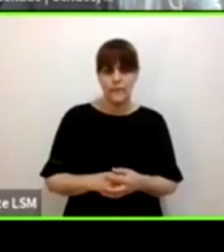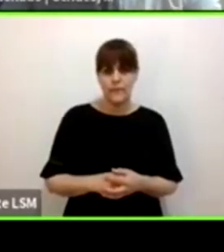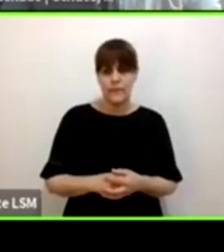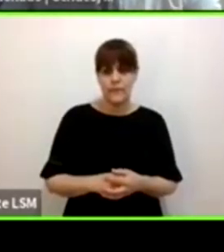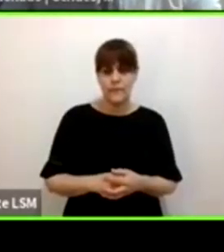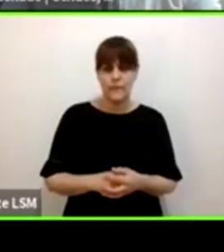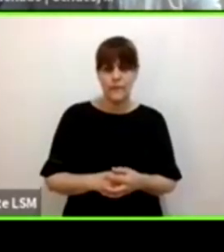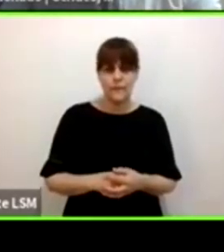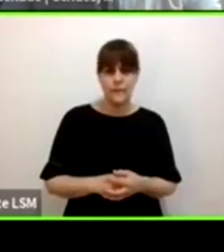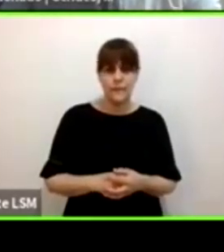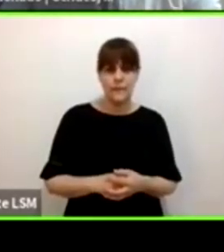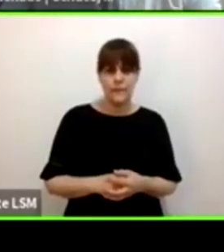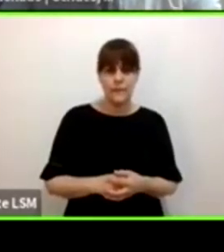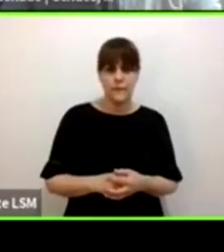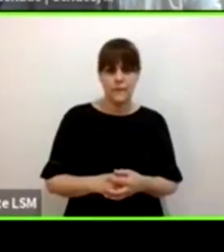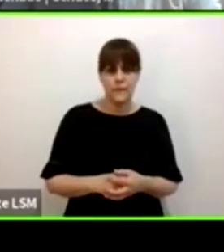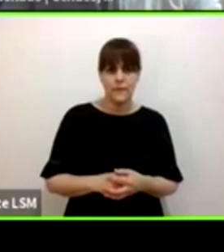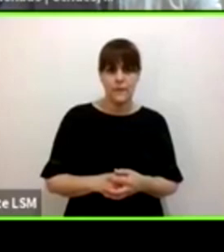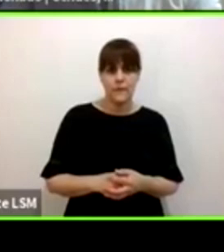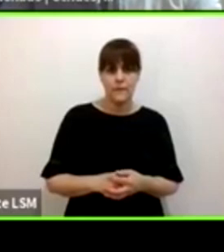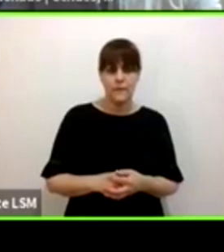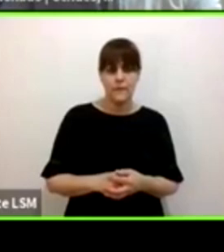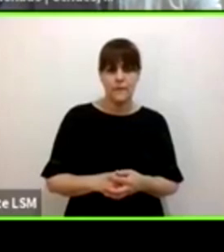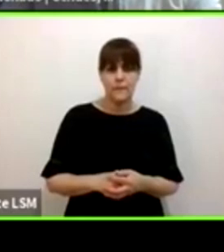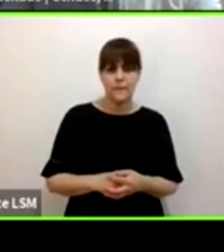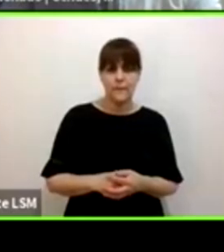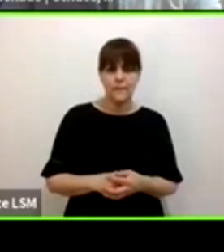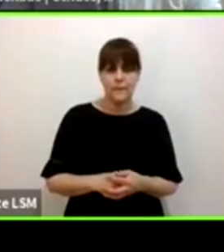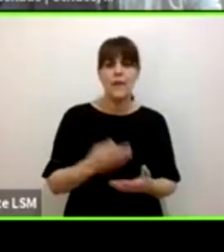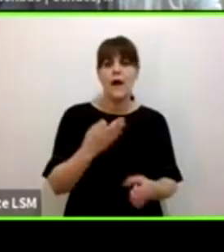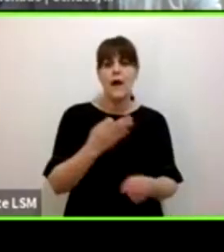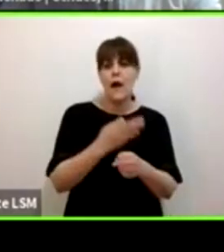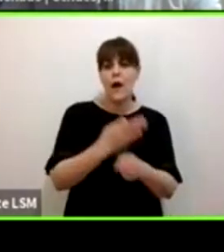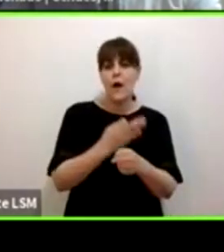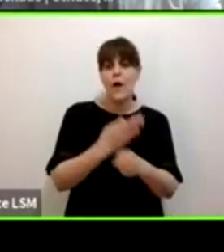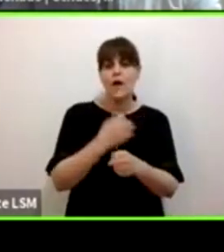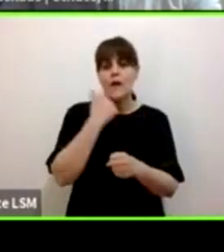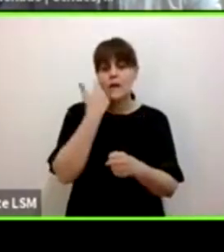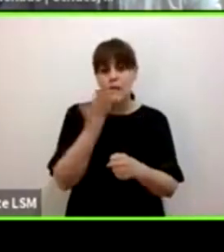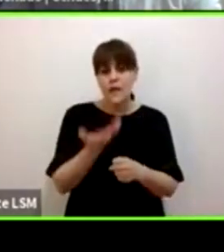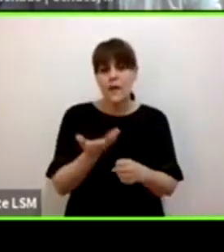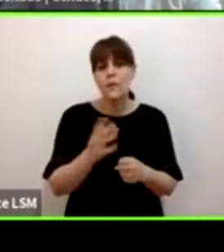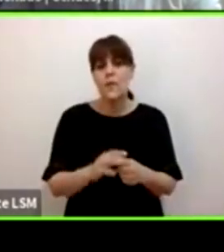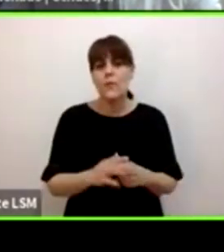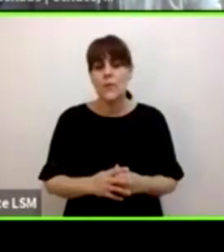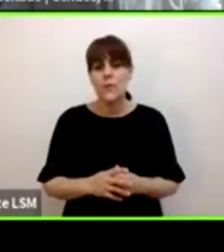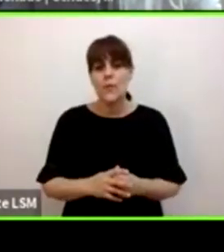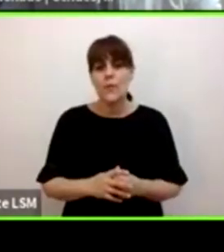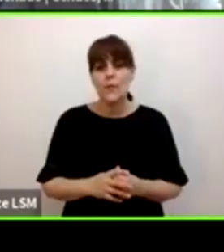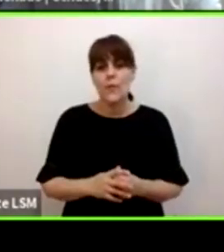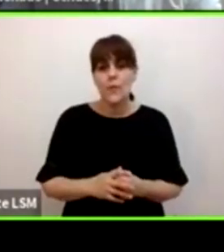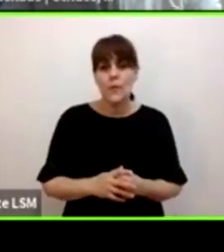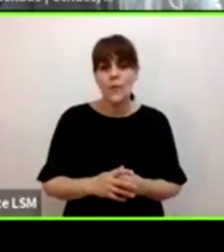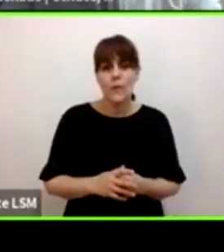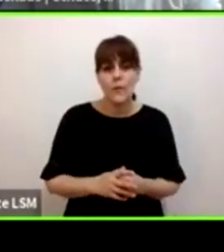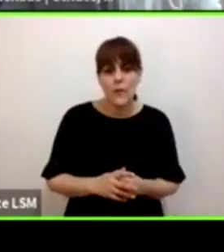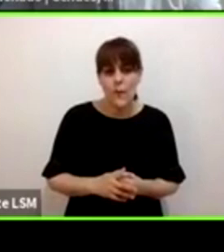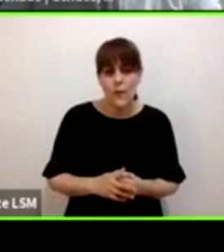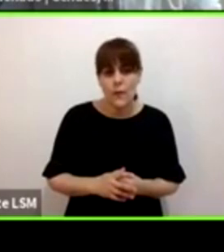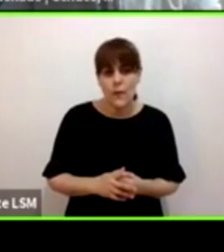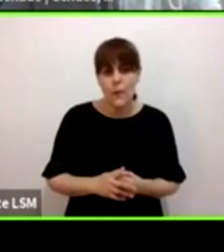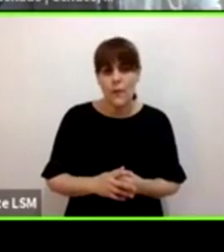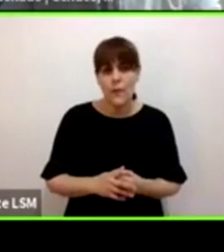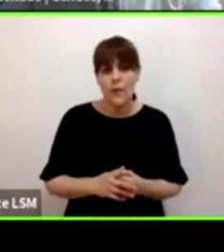pobreza y perspectiva social. Voy a darle la palabra a Yair Maldonado Sama. Él es el